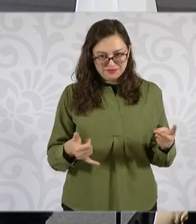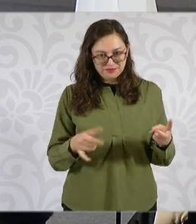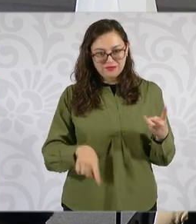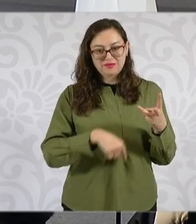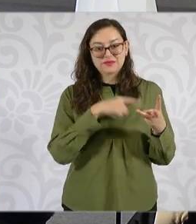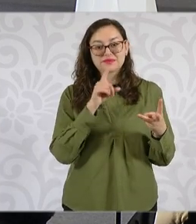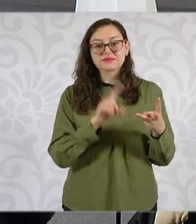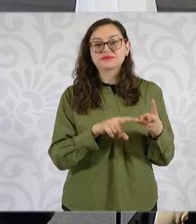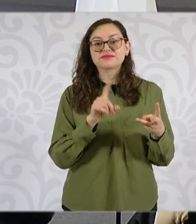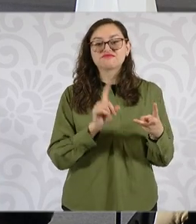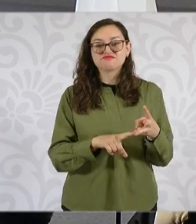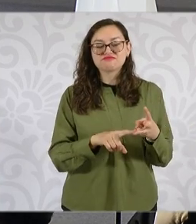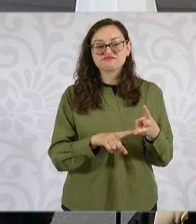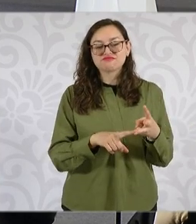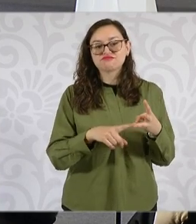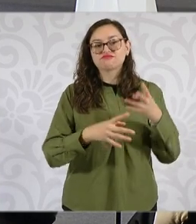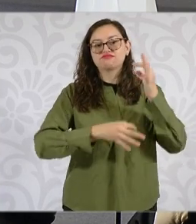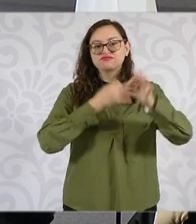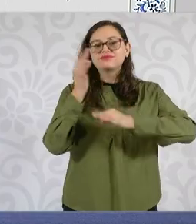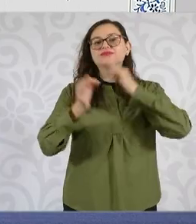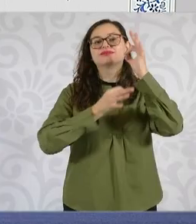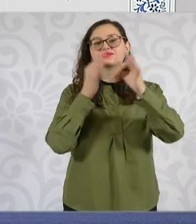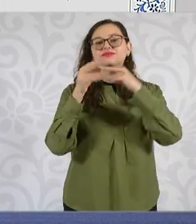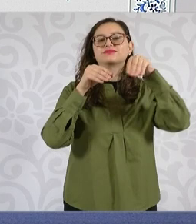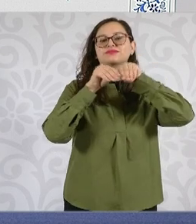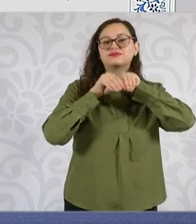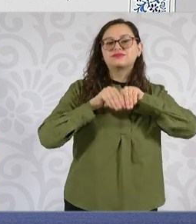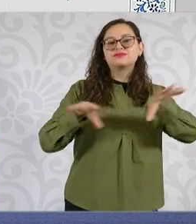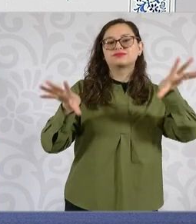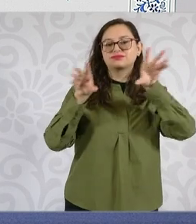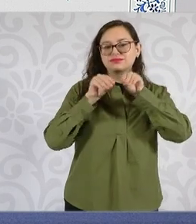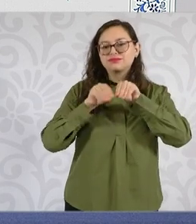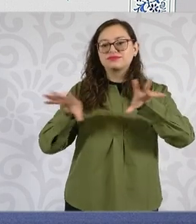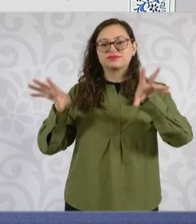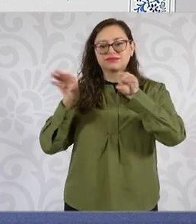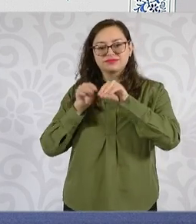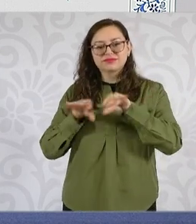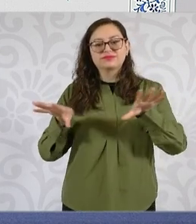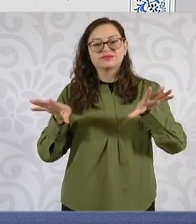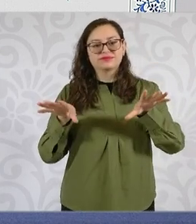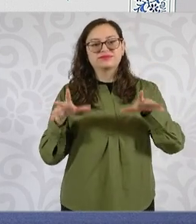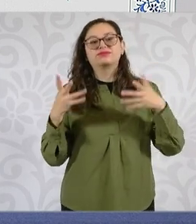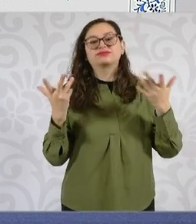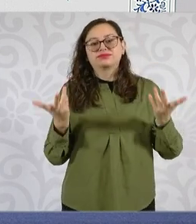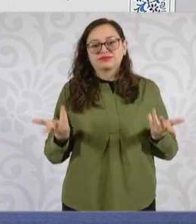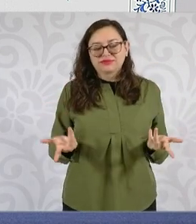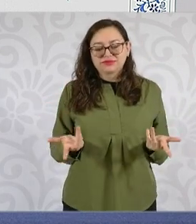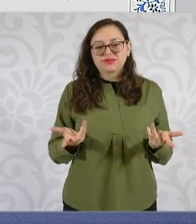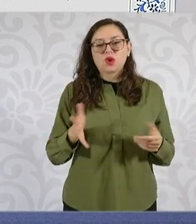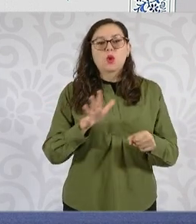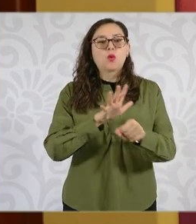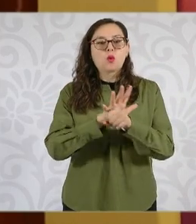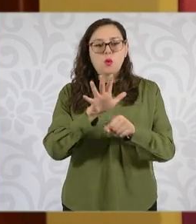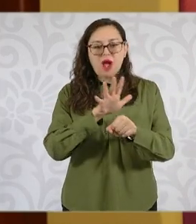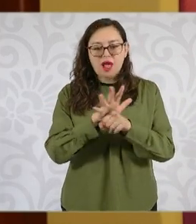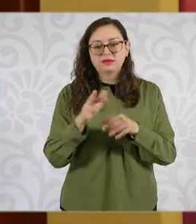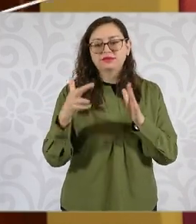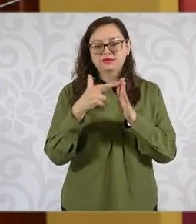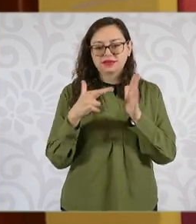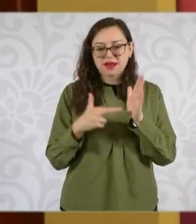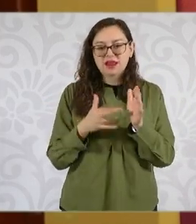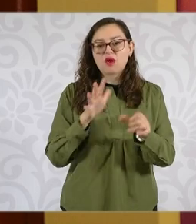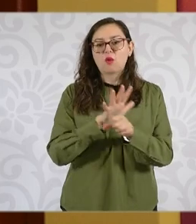a través de campañas de comunicación, les vamos a estar haciendo saber cuáles son los detalles y los requisitos